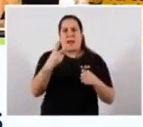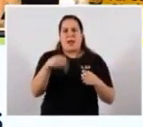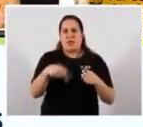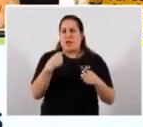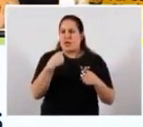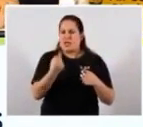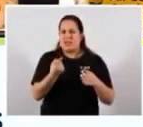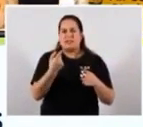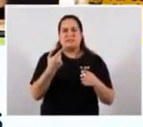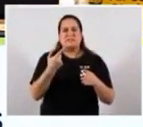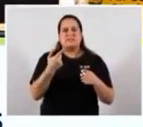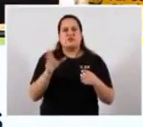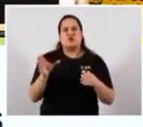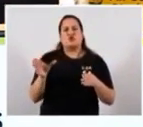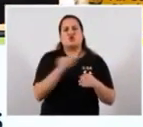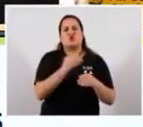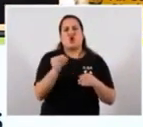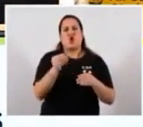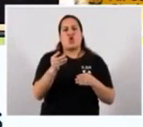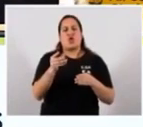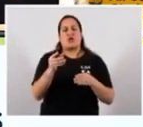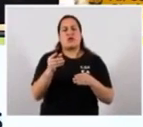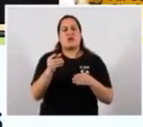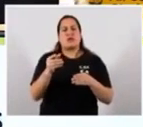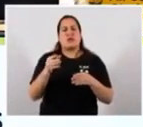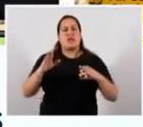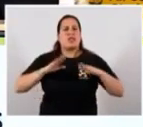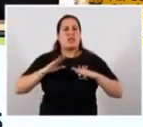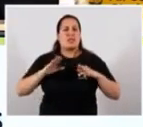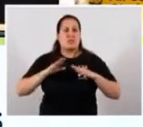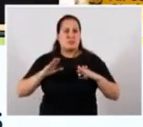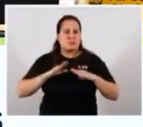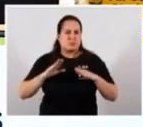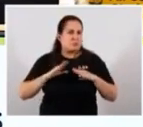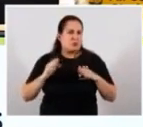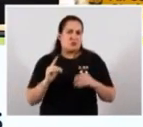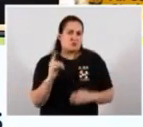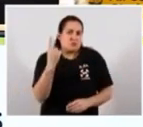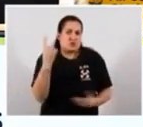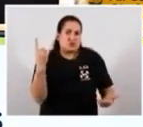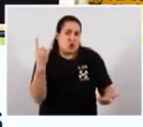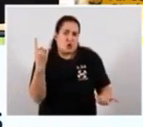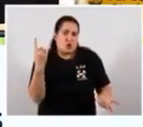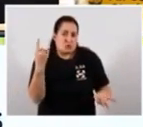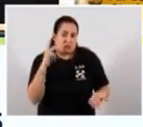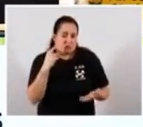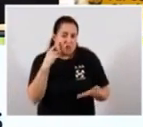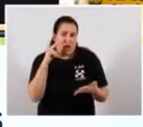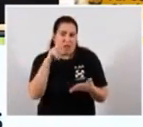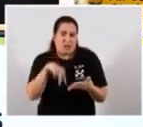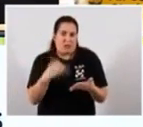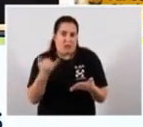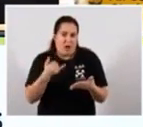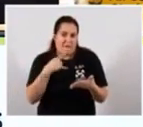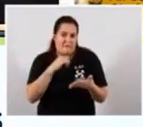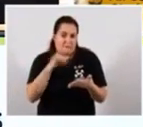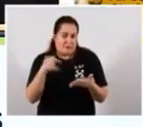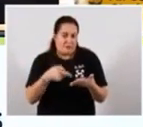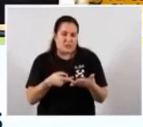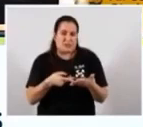contemplan todos los llamados deportes individuales, o deportes que no tienen contacto. Eso está contemplado para,